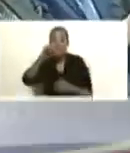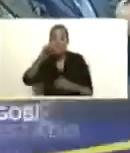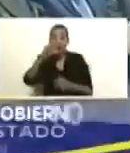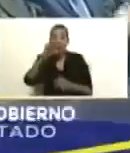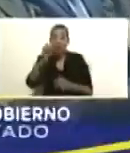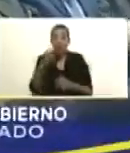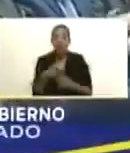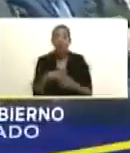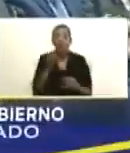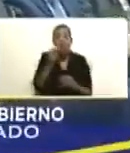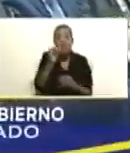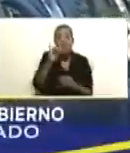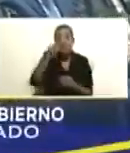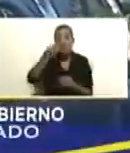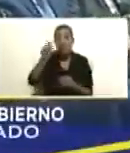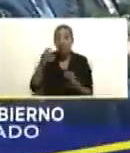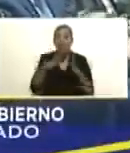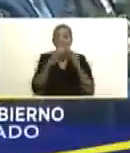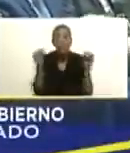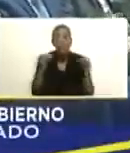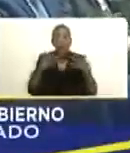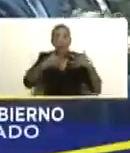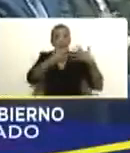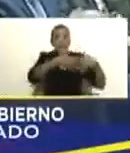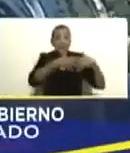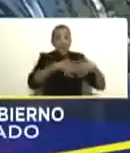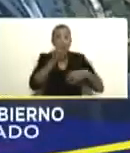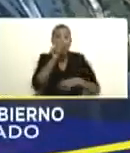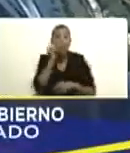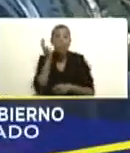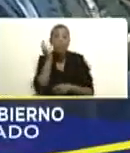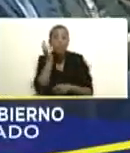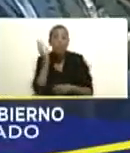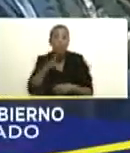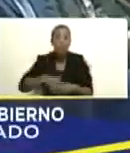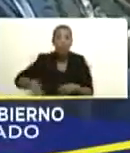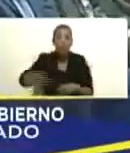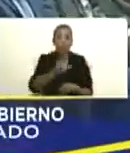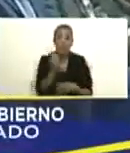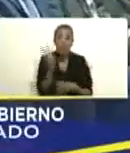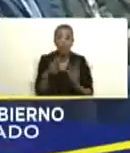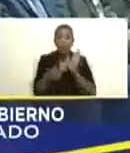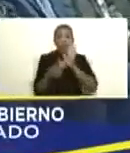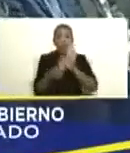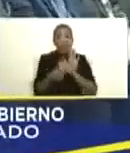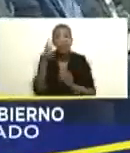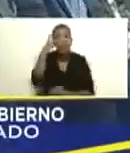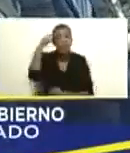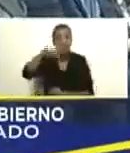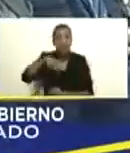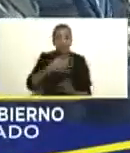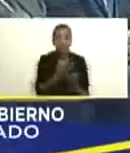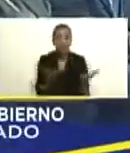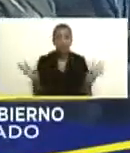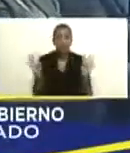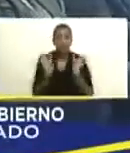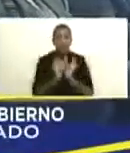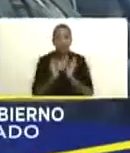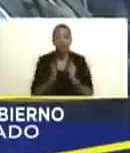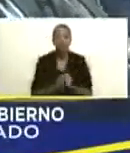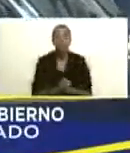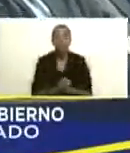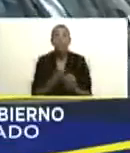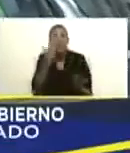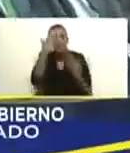Quintero perdón y a todos los empresarios y empresarias presentes igualmente